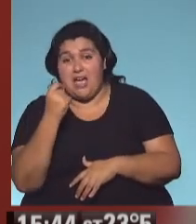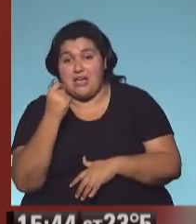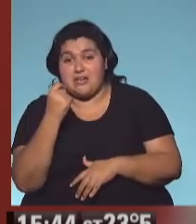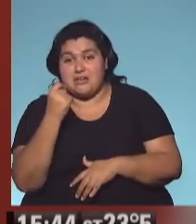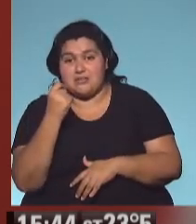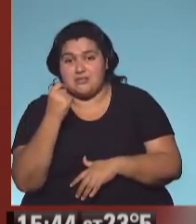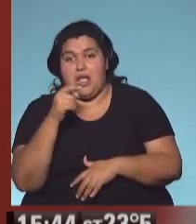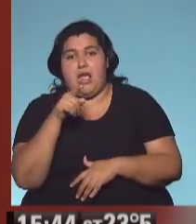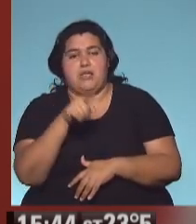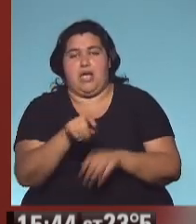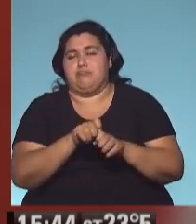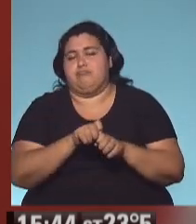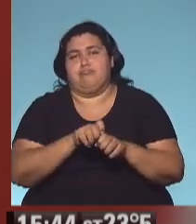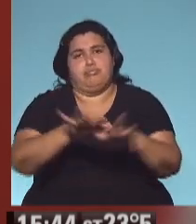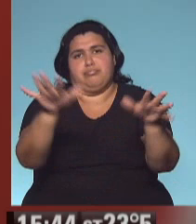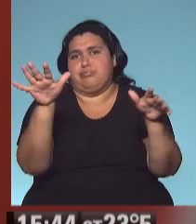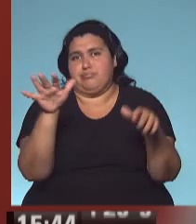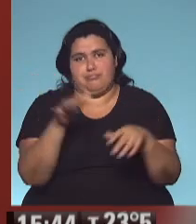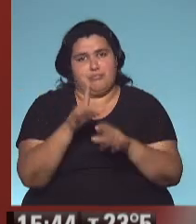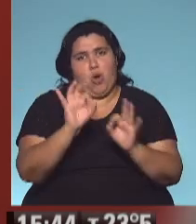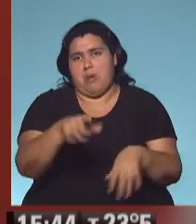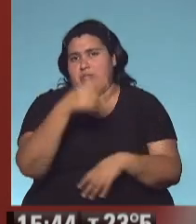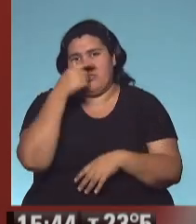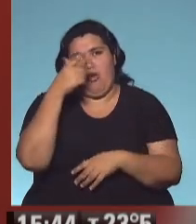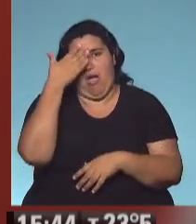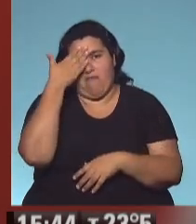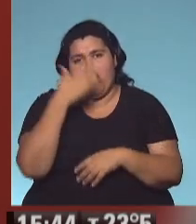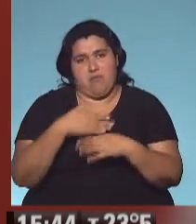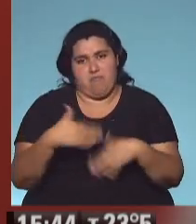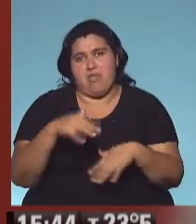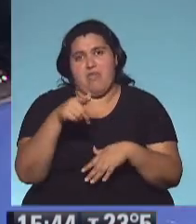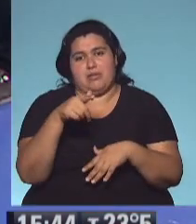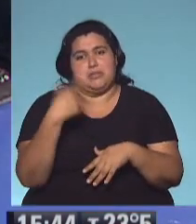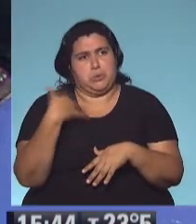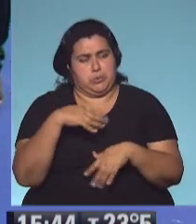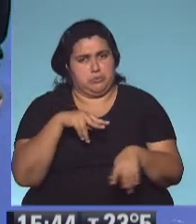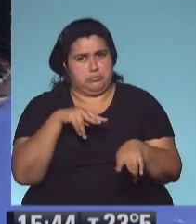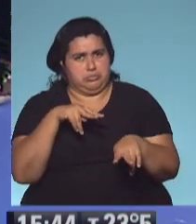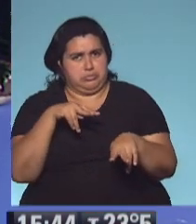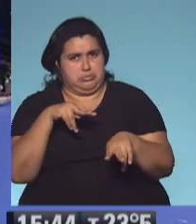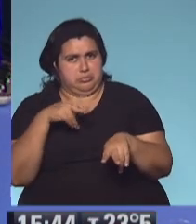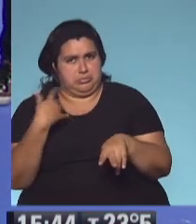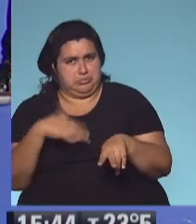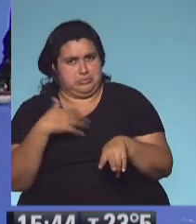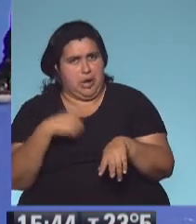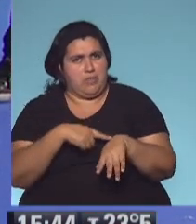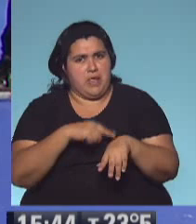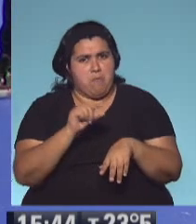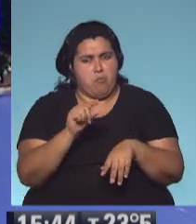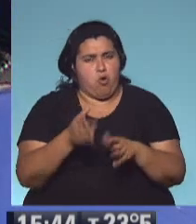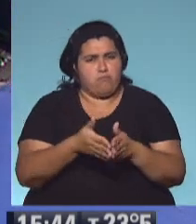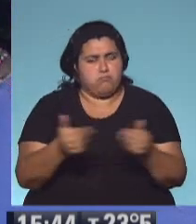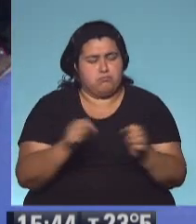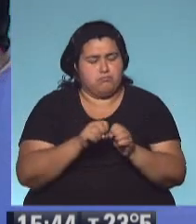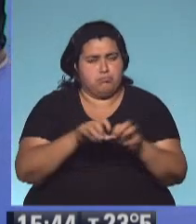Y cogeríamos a todo el país. Es una cosa increíble. Increíble. En tan poco tiempo, tan